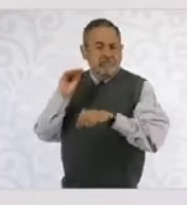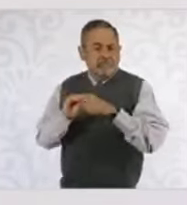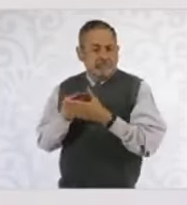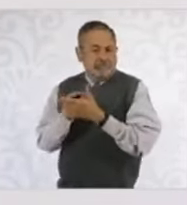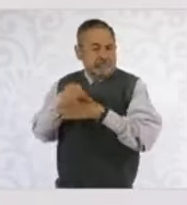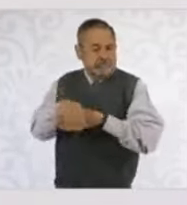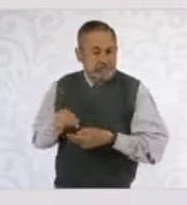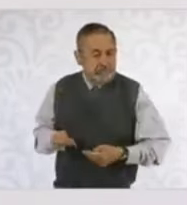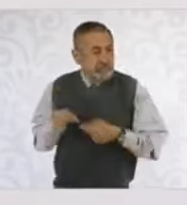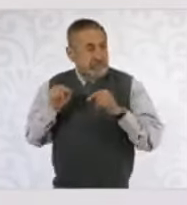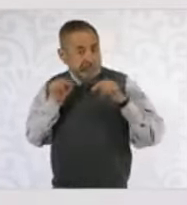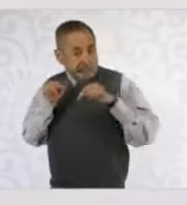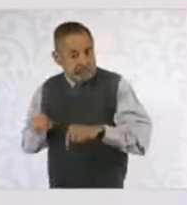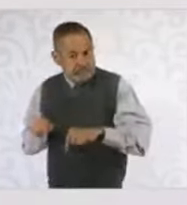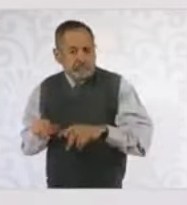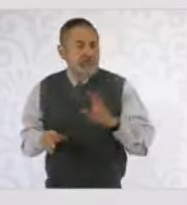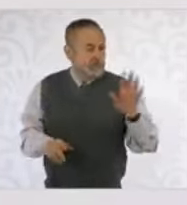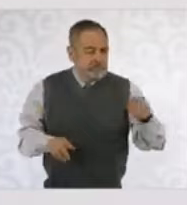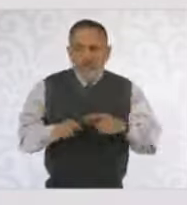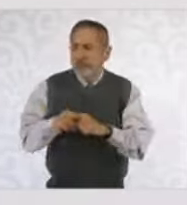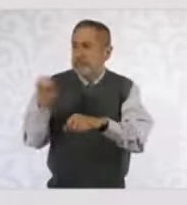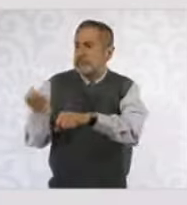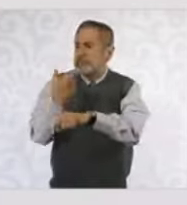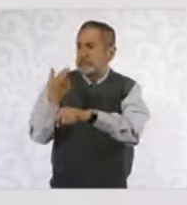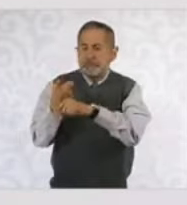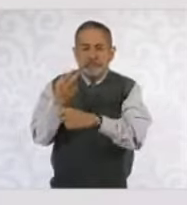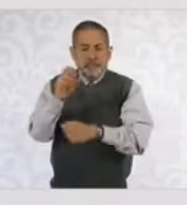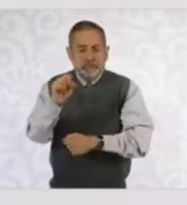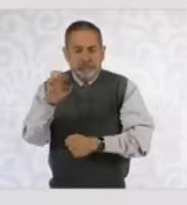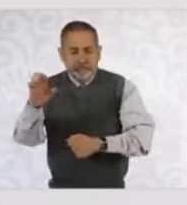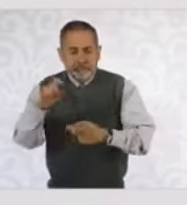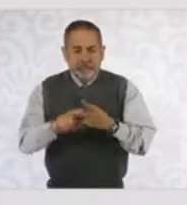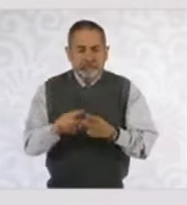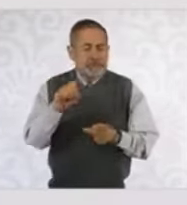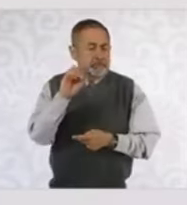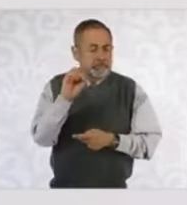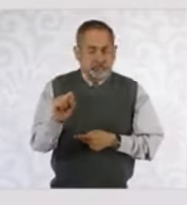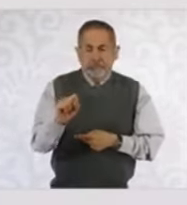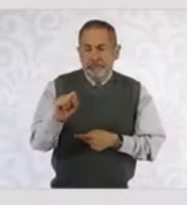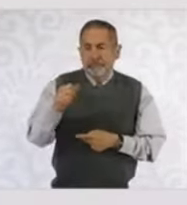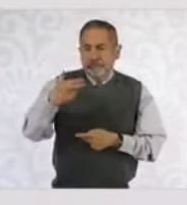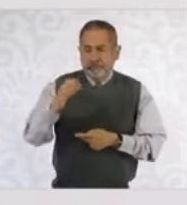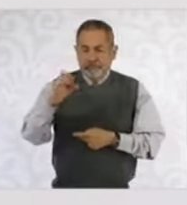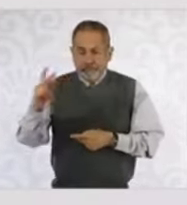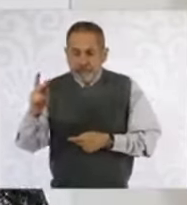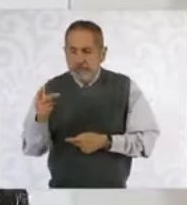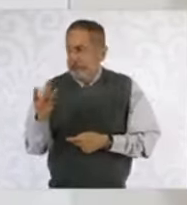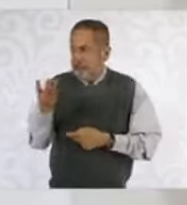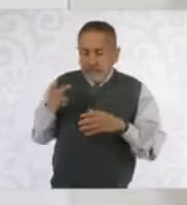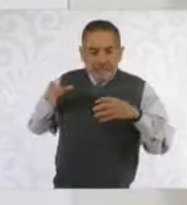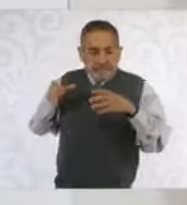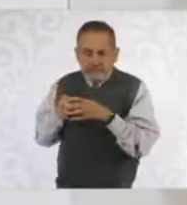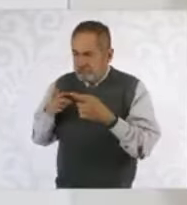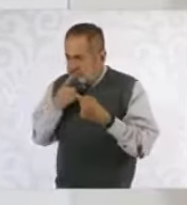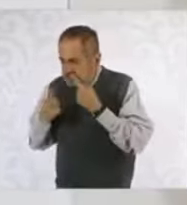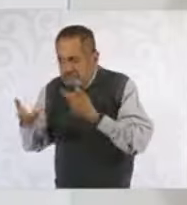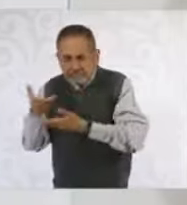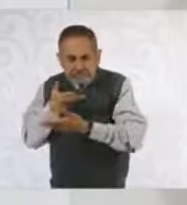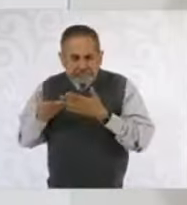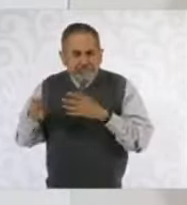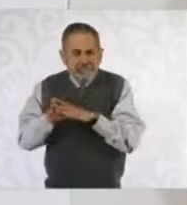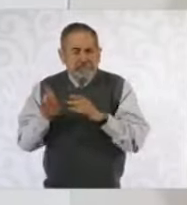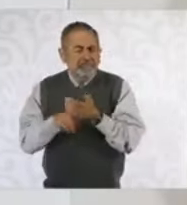importante con el secretario de Economía, el secretario de Hacienda, todo el gabinete económico. Hay muchísimas inversiones